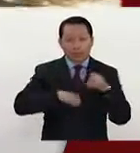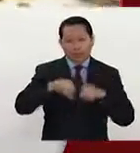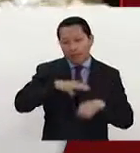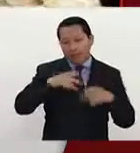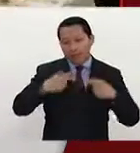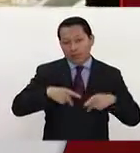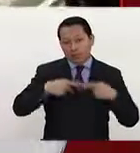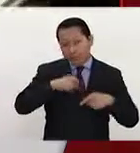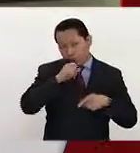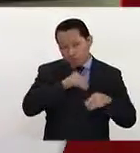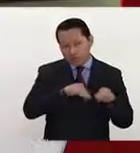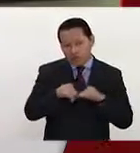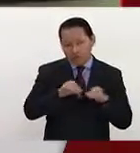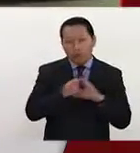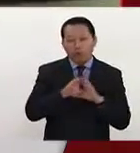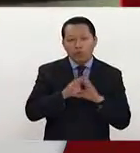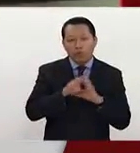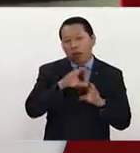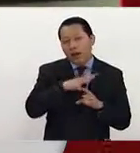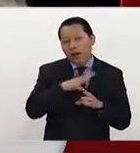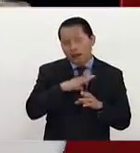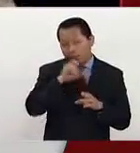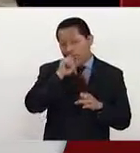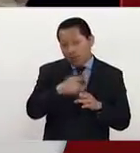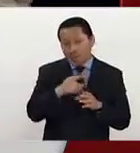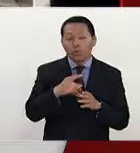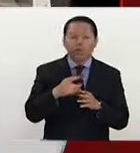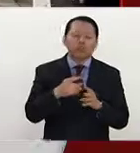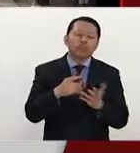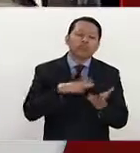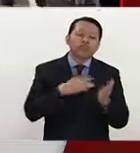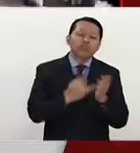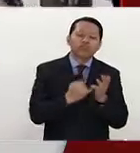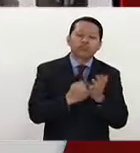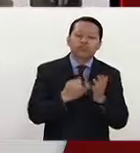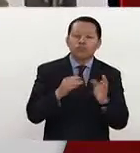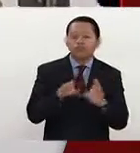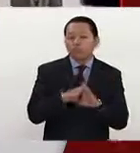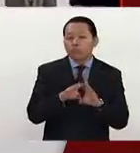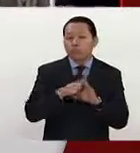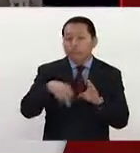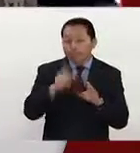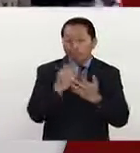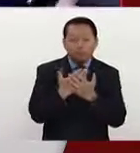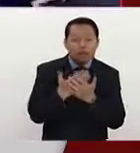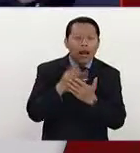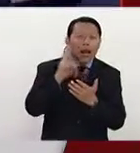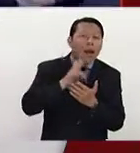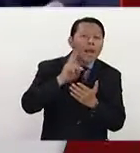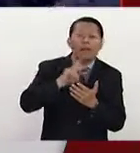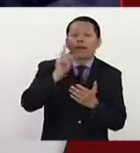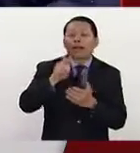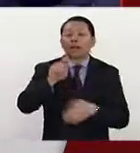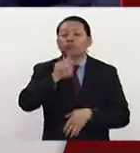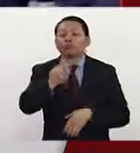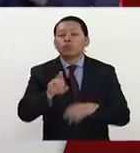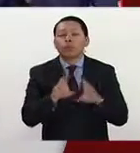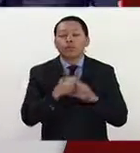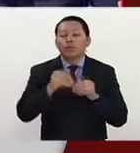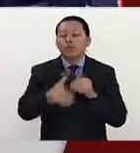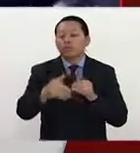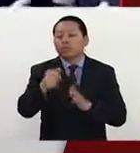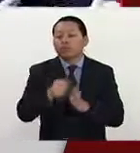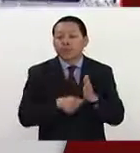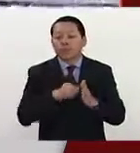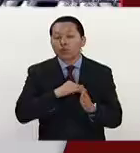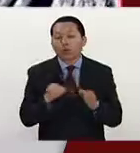empleados con respecto a esta situación de la reforma fiscal. Sin embargo, pues hay que esperar a ver en realidad qué es lo que va a suceder en los próximos meses.